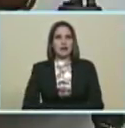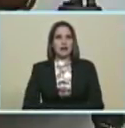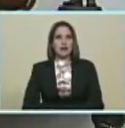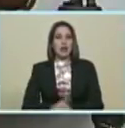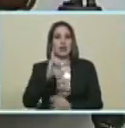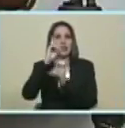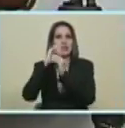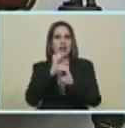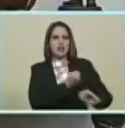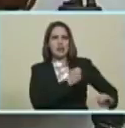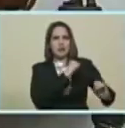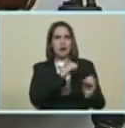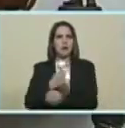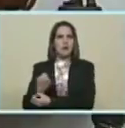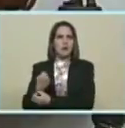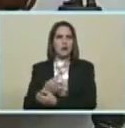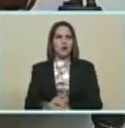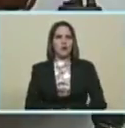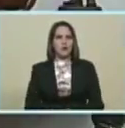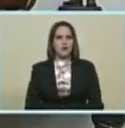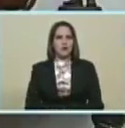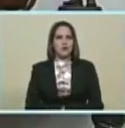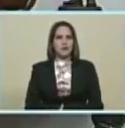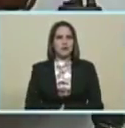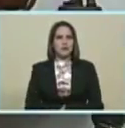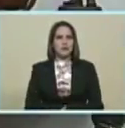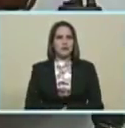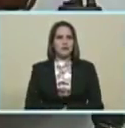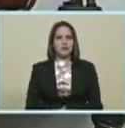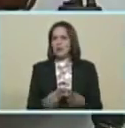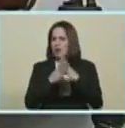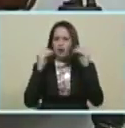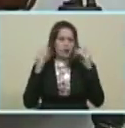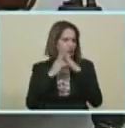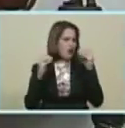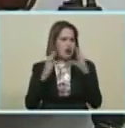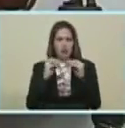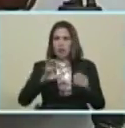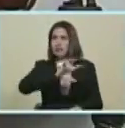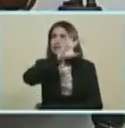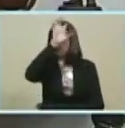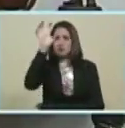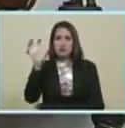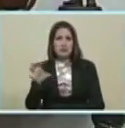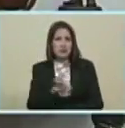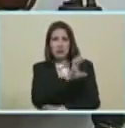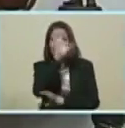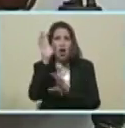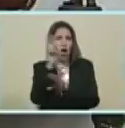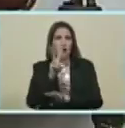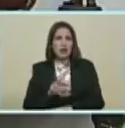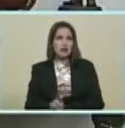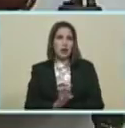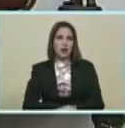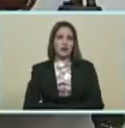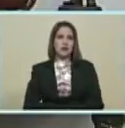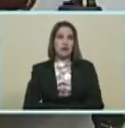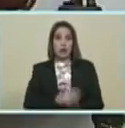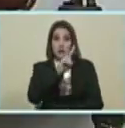país... ...Del Tamacuro... ...también lo dije... ...Todo, todo el país... ...de punta a punta... ...23 estados...